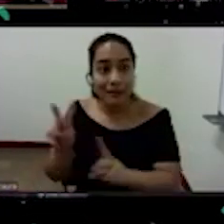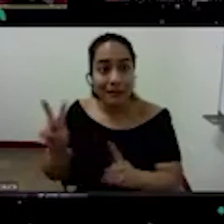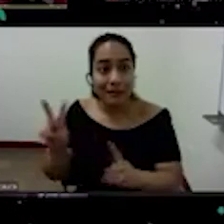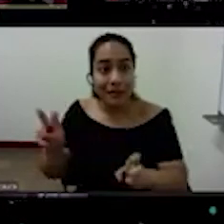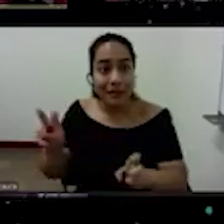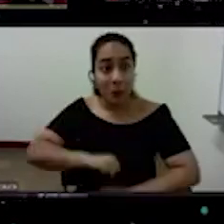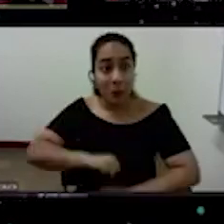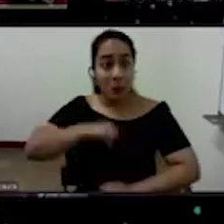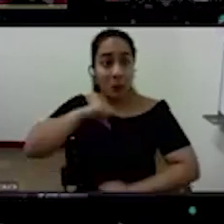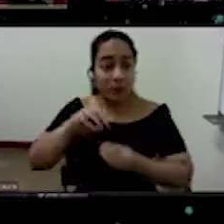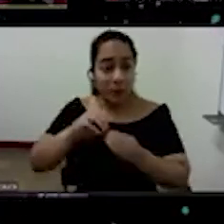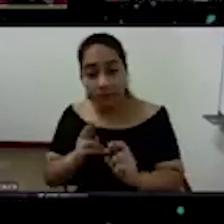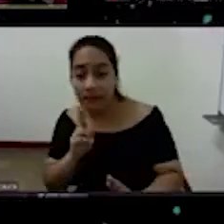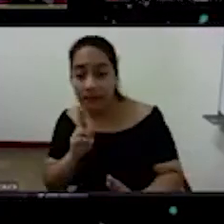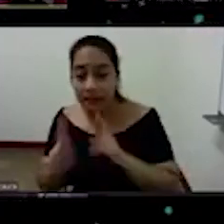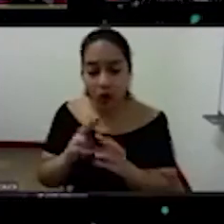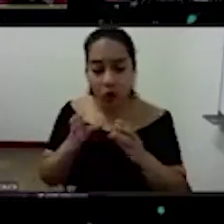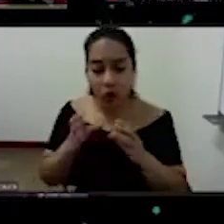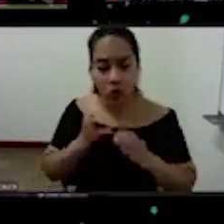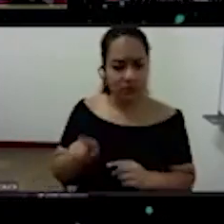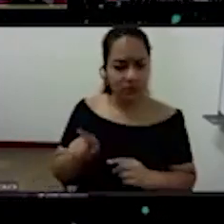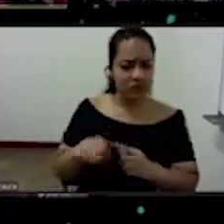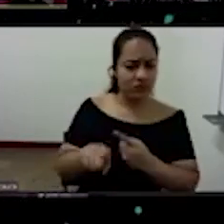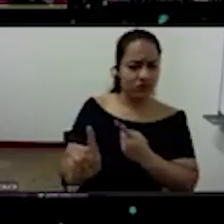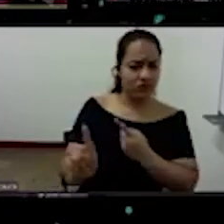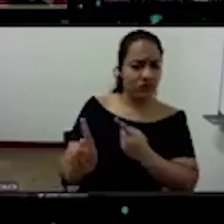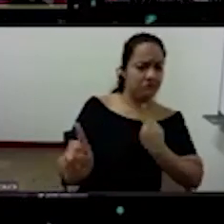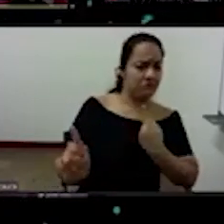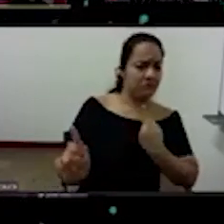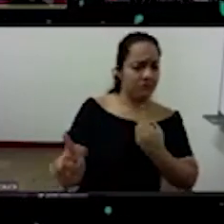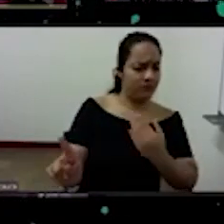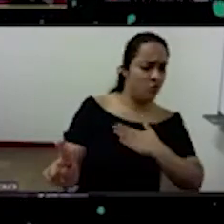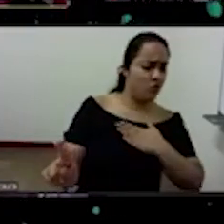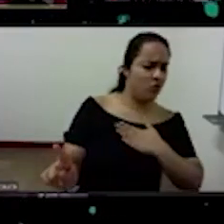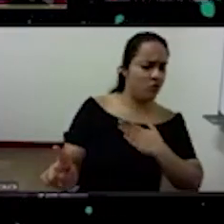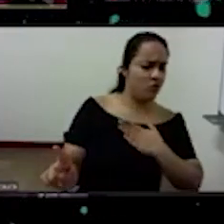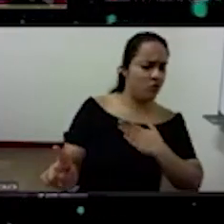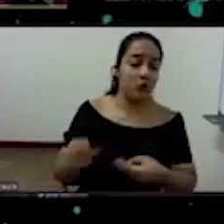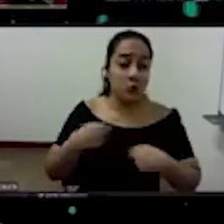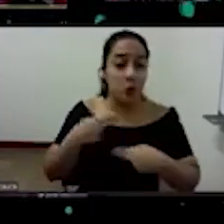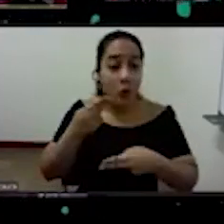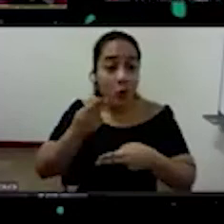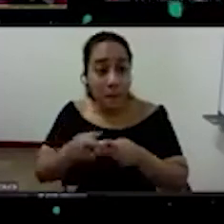relación al cuerpo del otro por lo que yo llamaría una